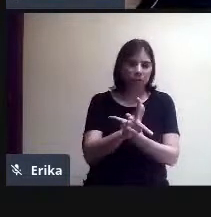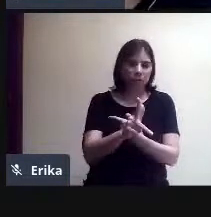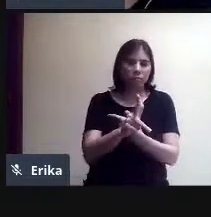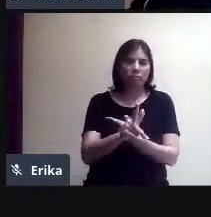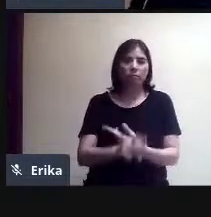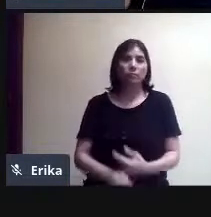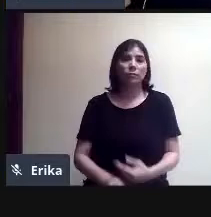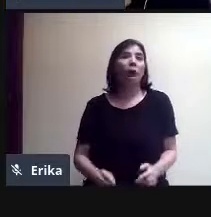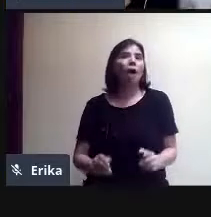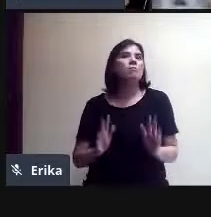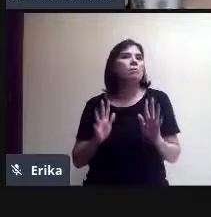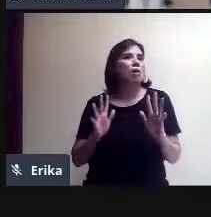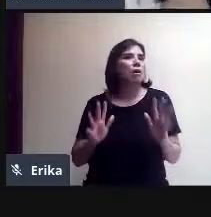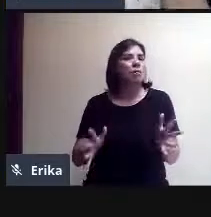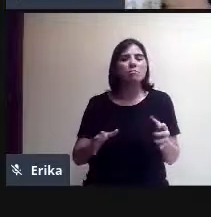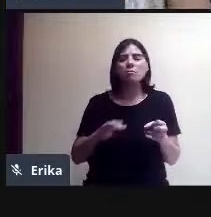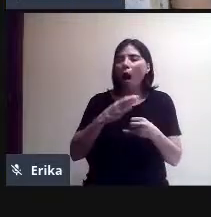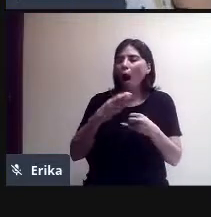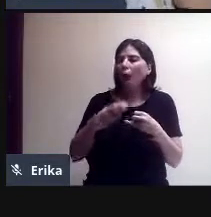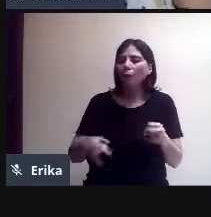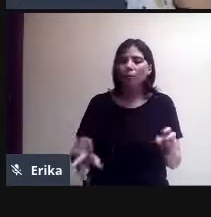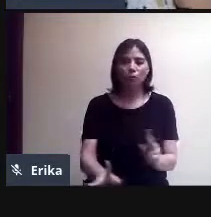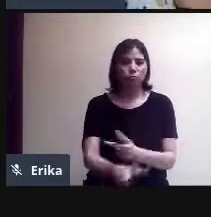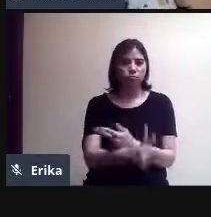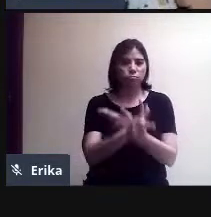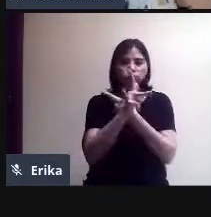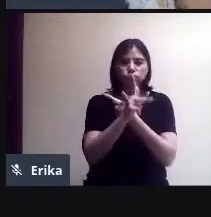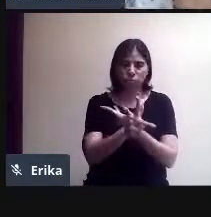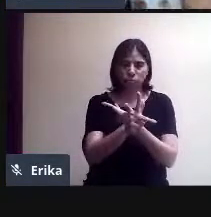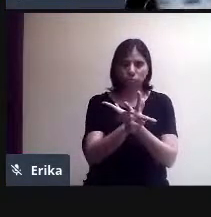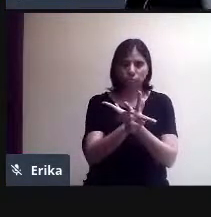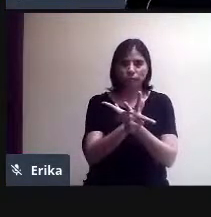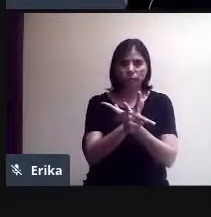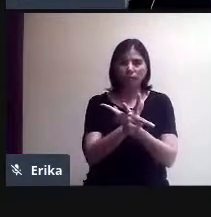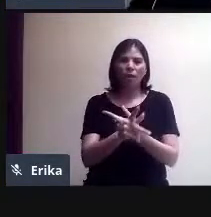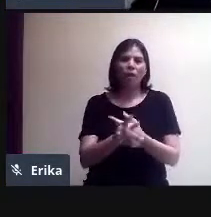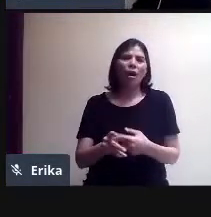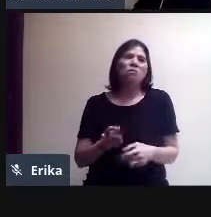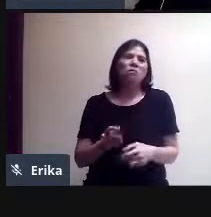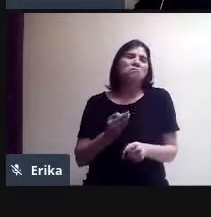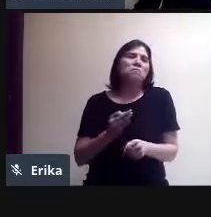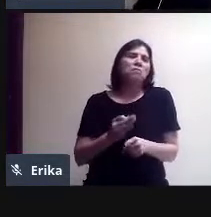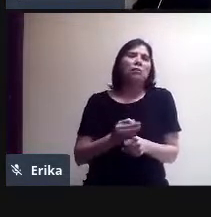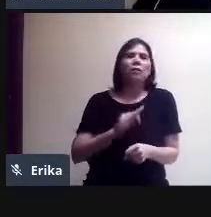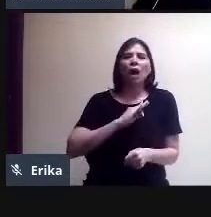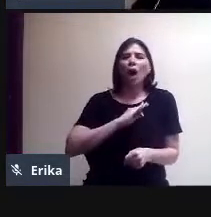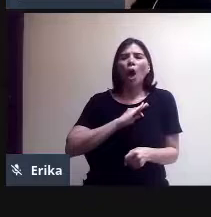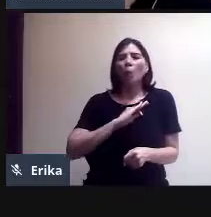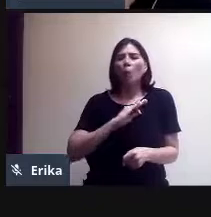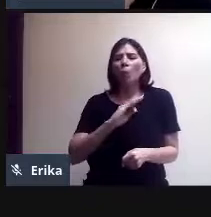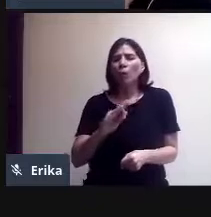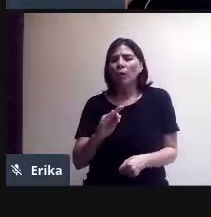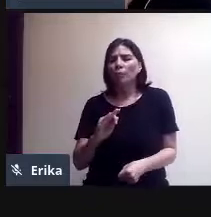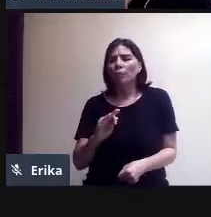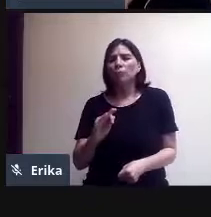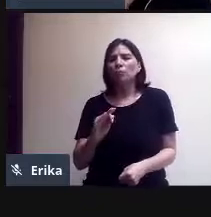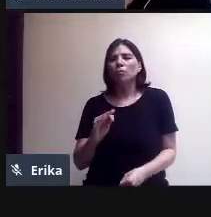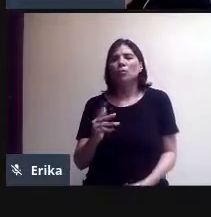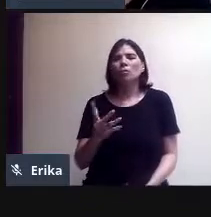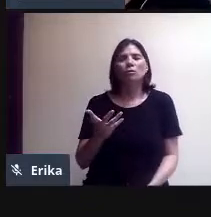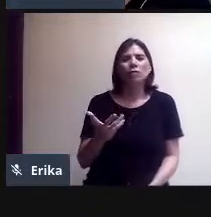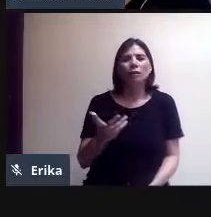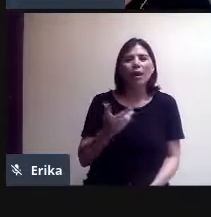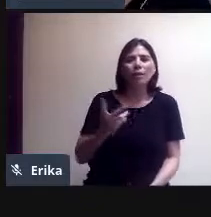terminamos la grabación, perfecto. Entonces, ahora podemos mandar un pequeño formulario de Google